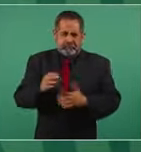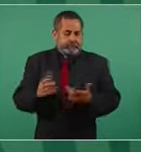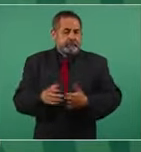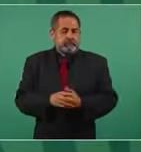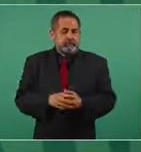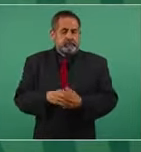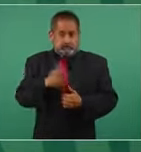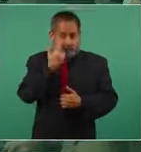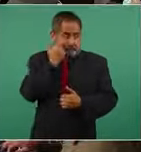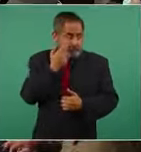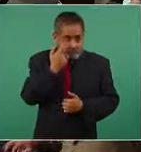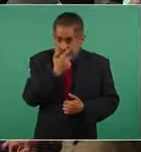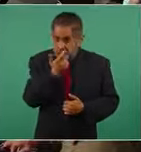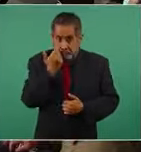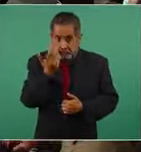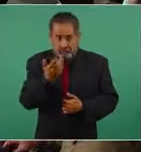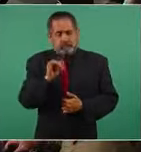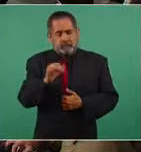así lo deciden.